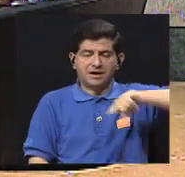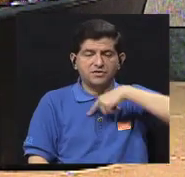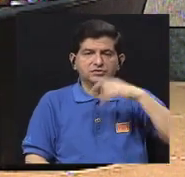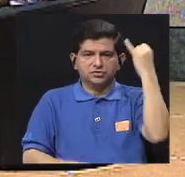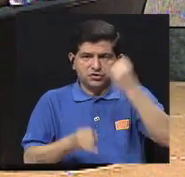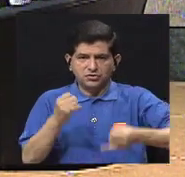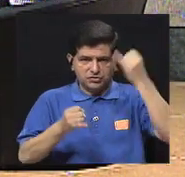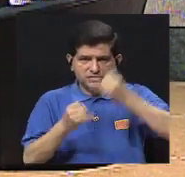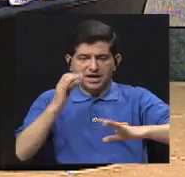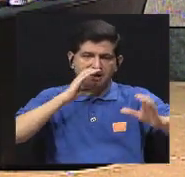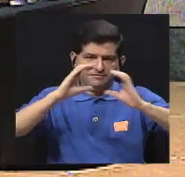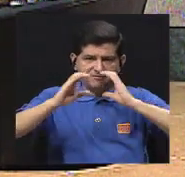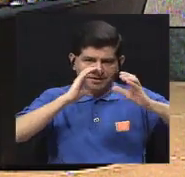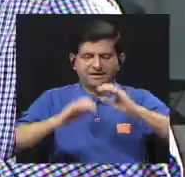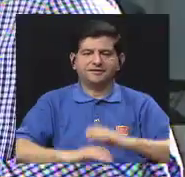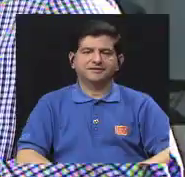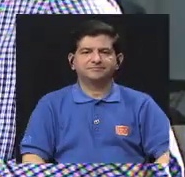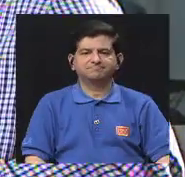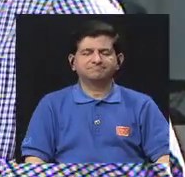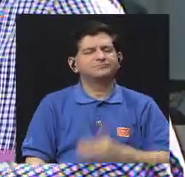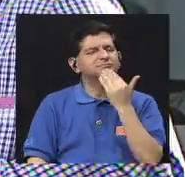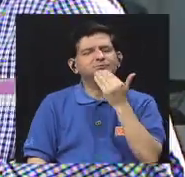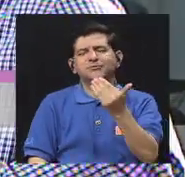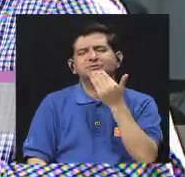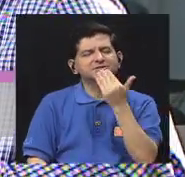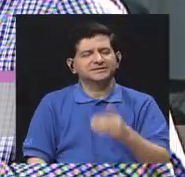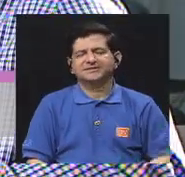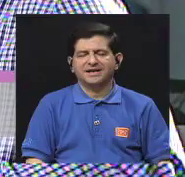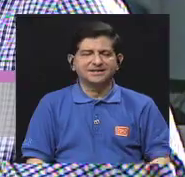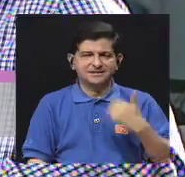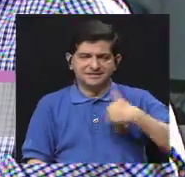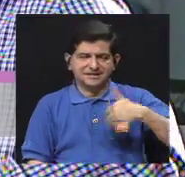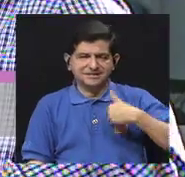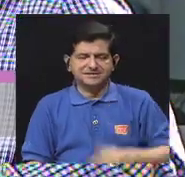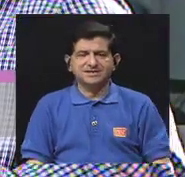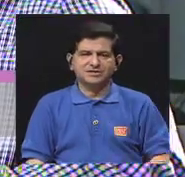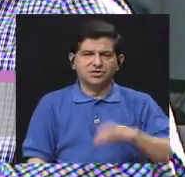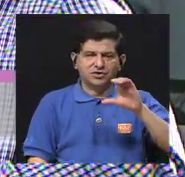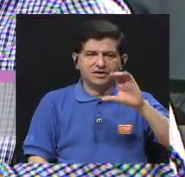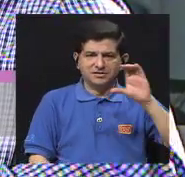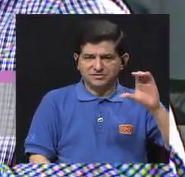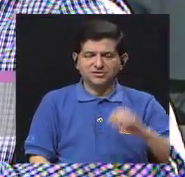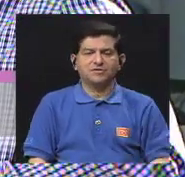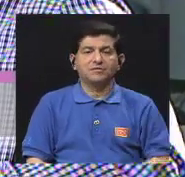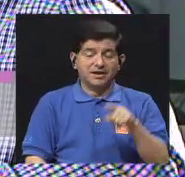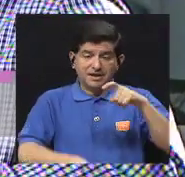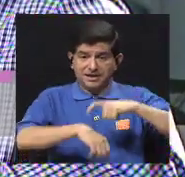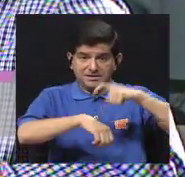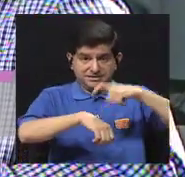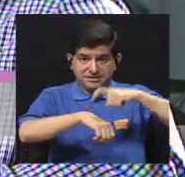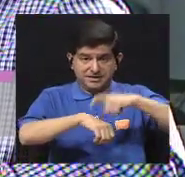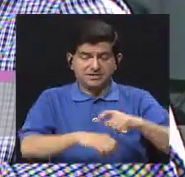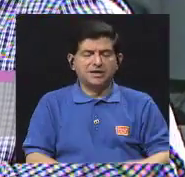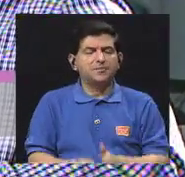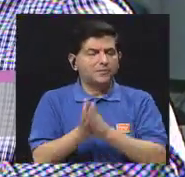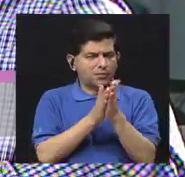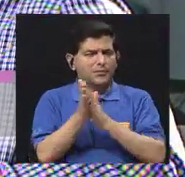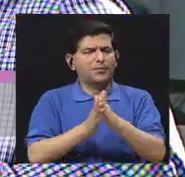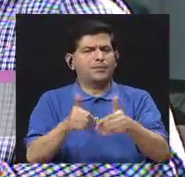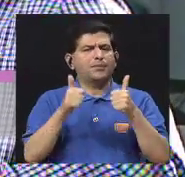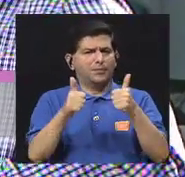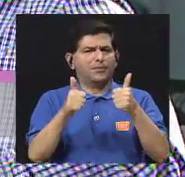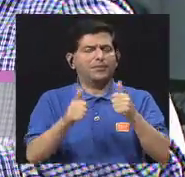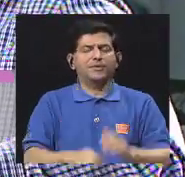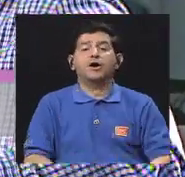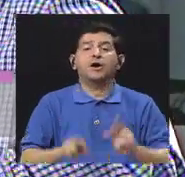llegando al final de esta conversación agradecerle a don Cristobal por estos minutos que nos regala que han sido muy provechosos